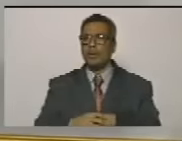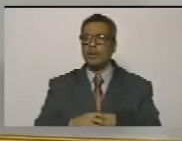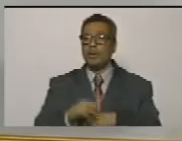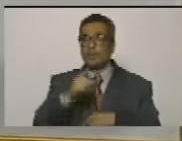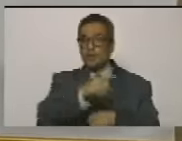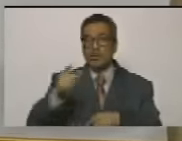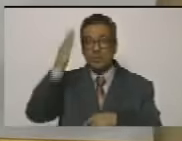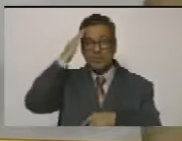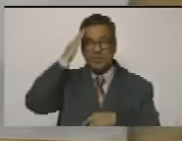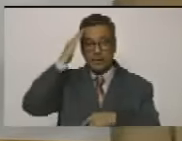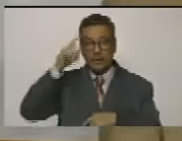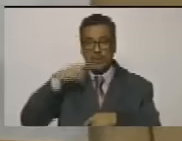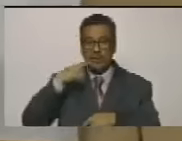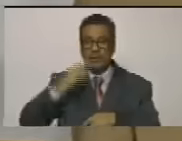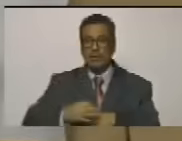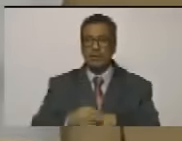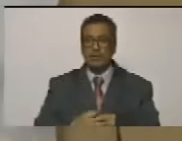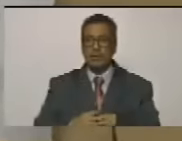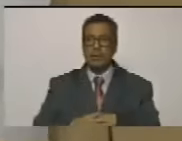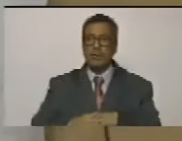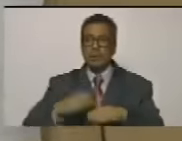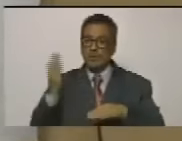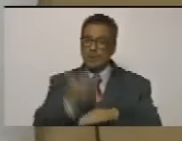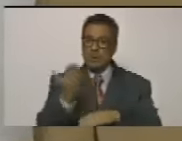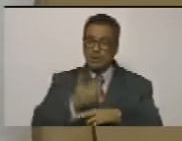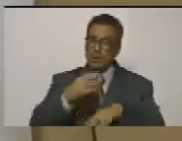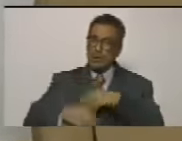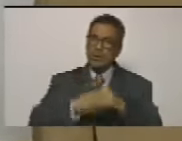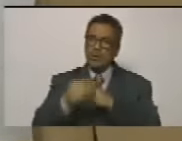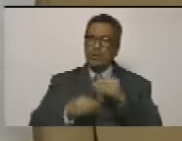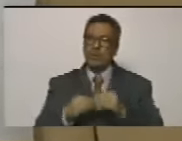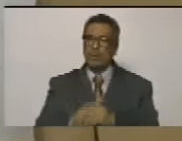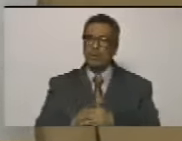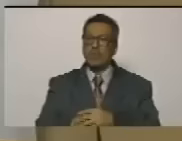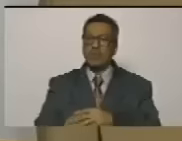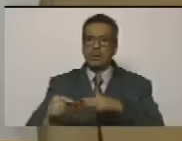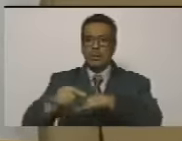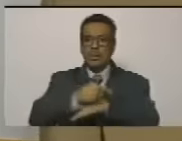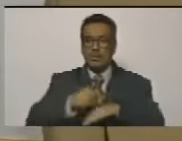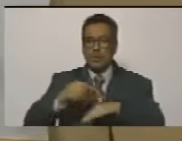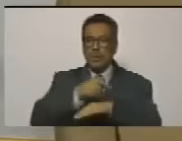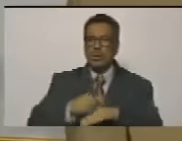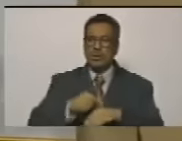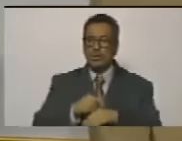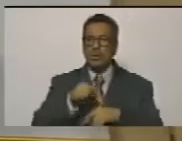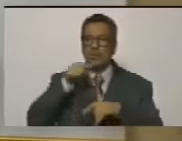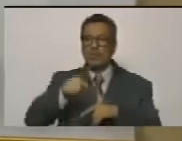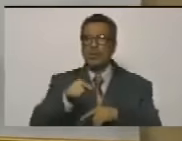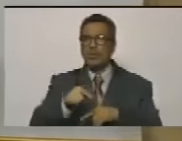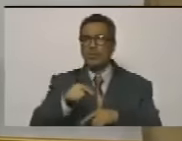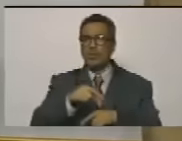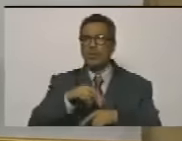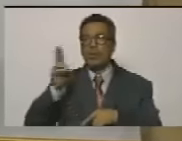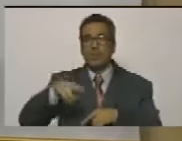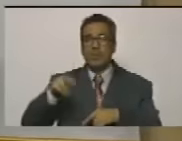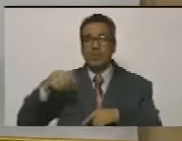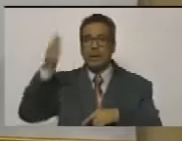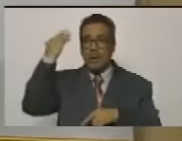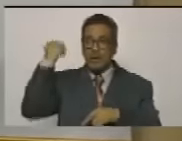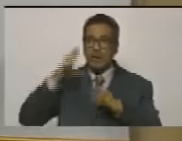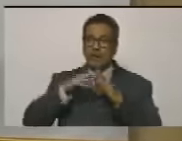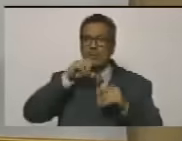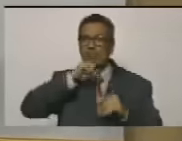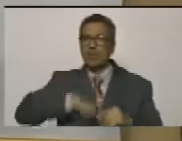ustedes saben muy bien lo que las sanciones hicieron con el estado de bienestar que como nunca antes en la